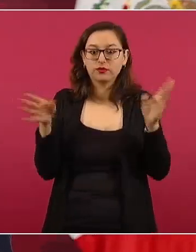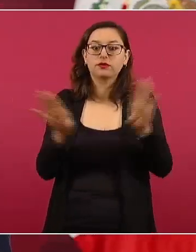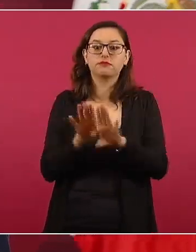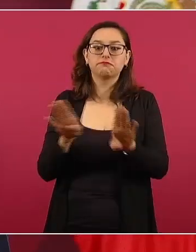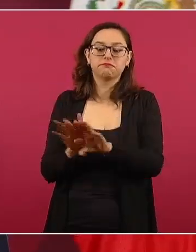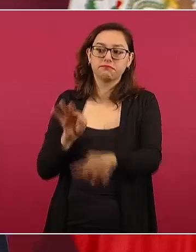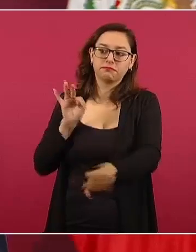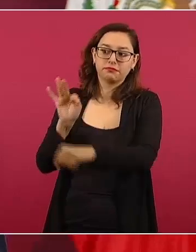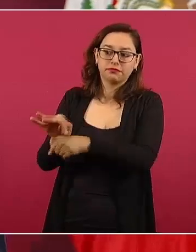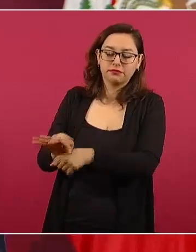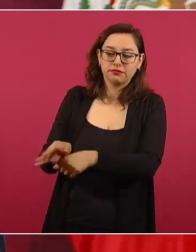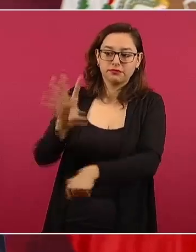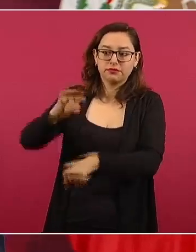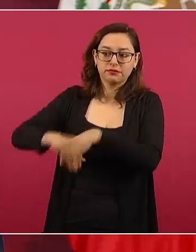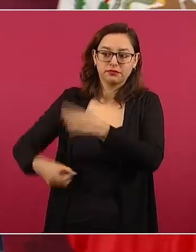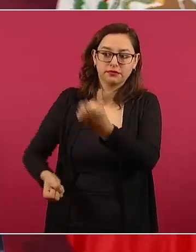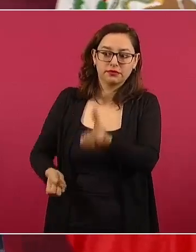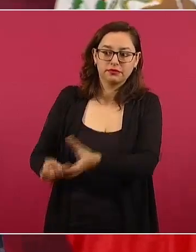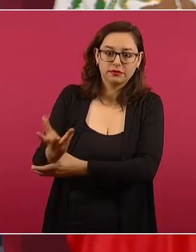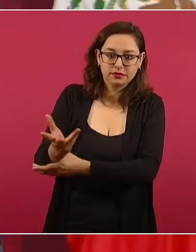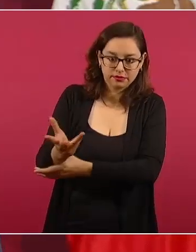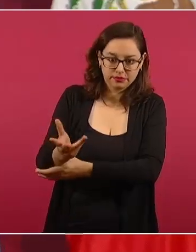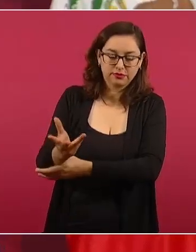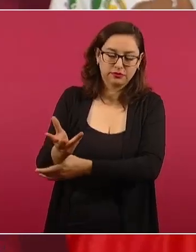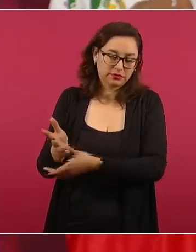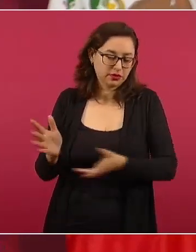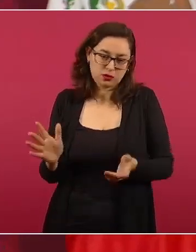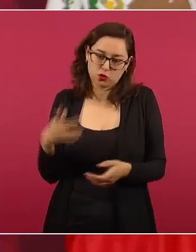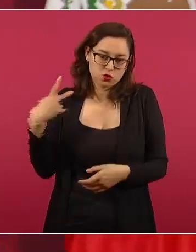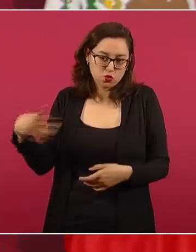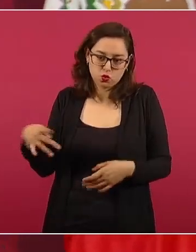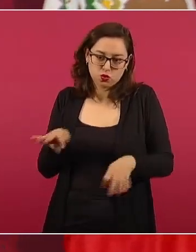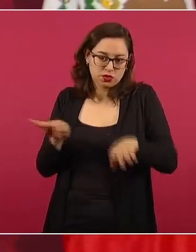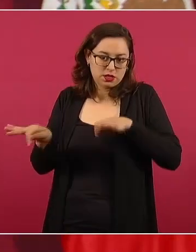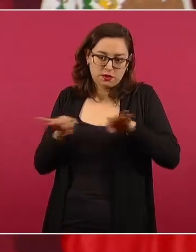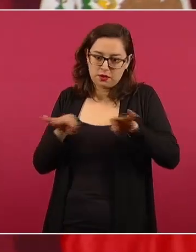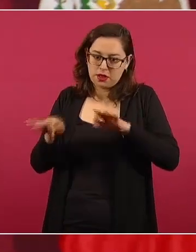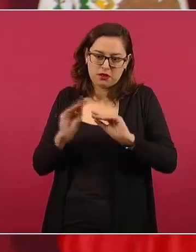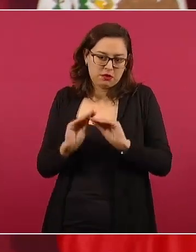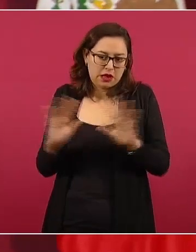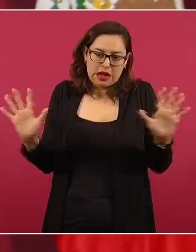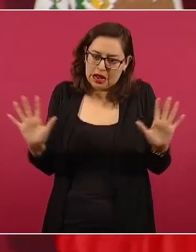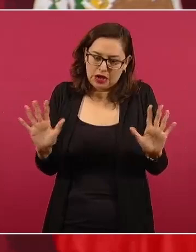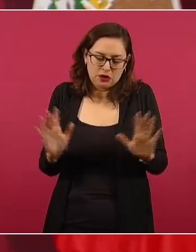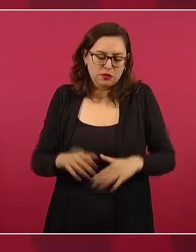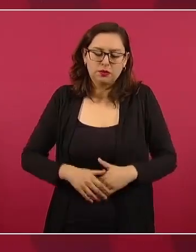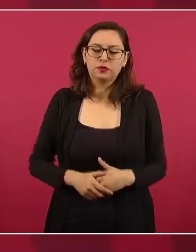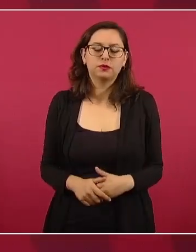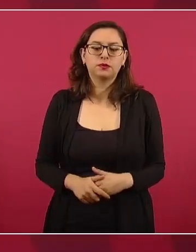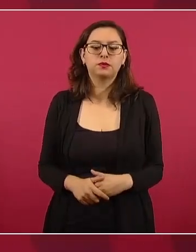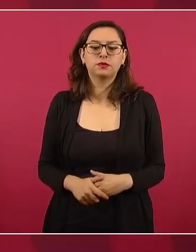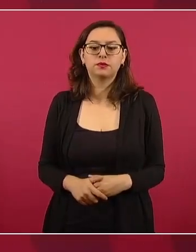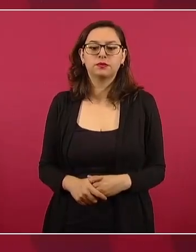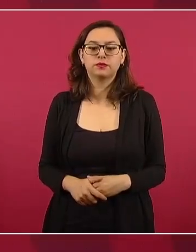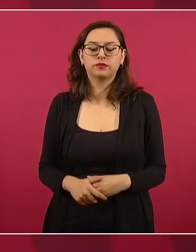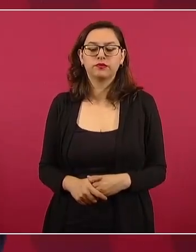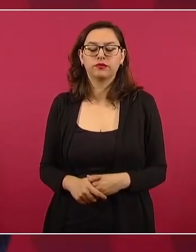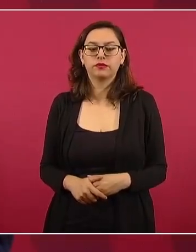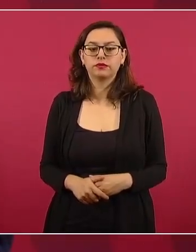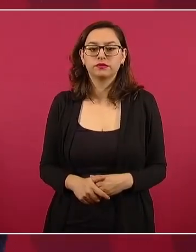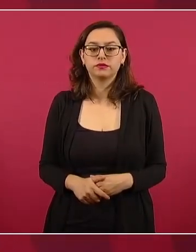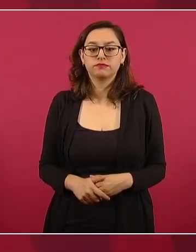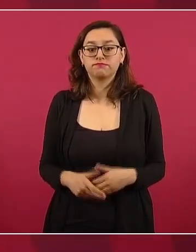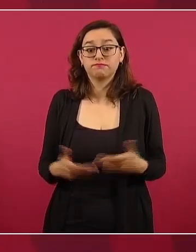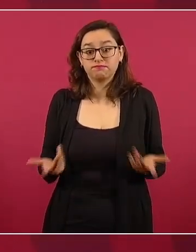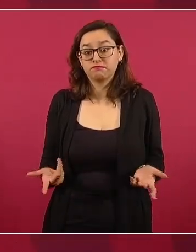legales, aunque